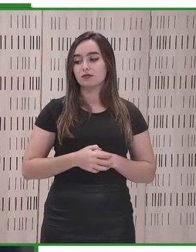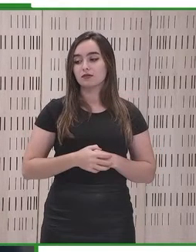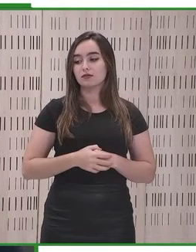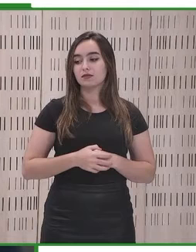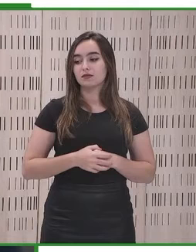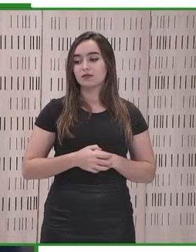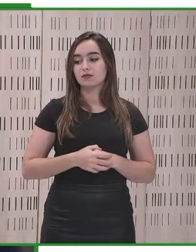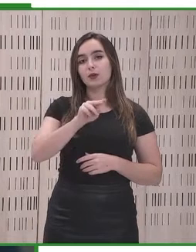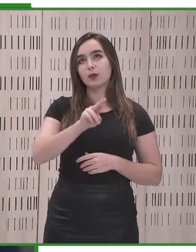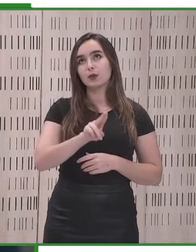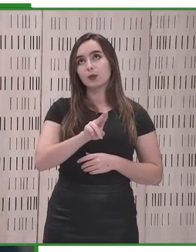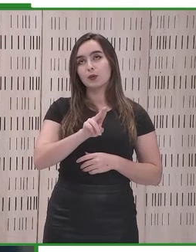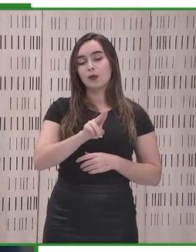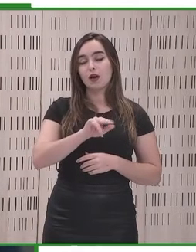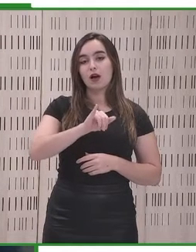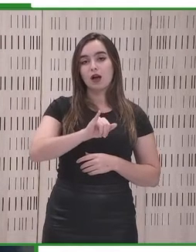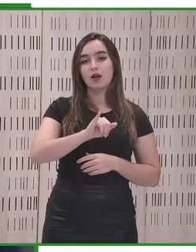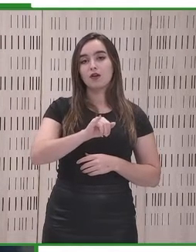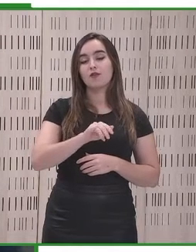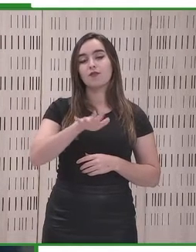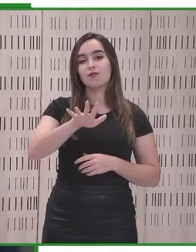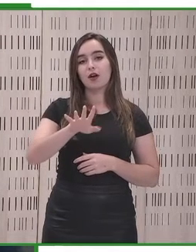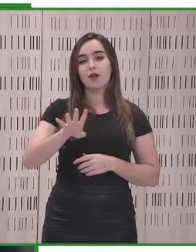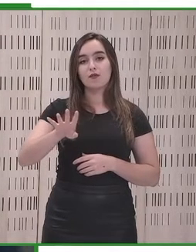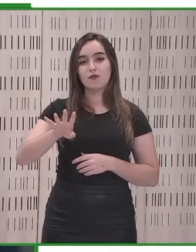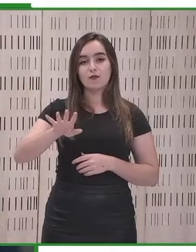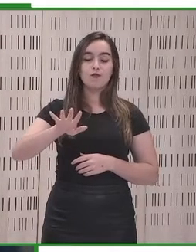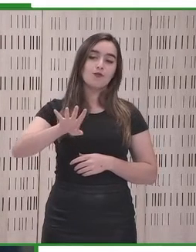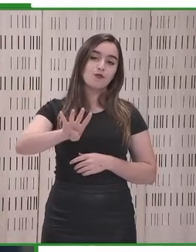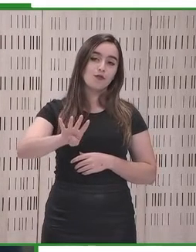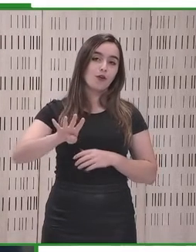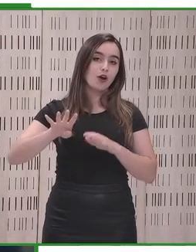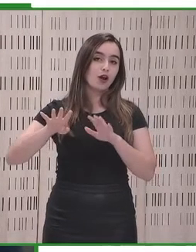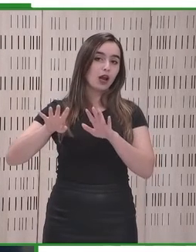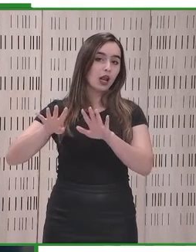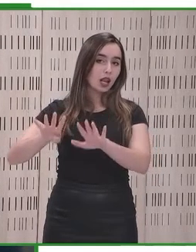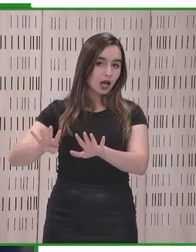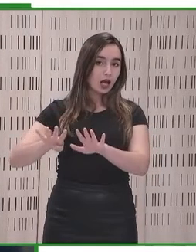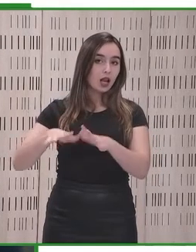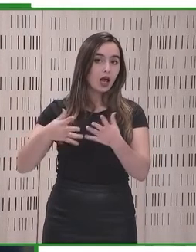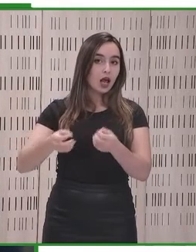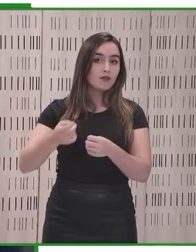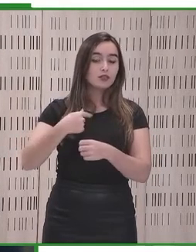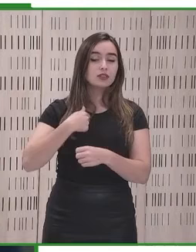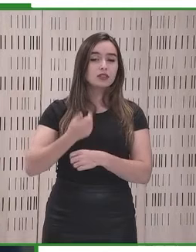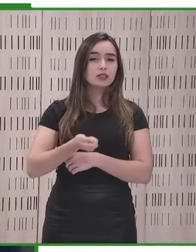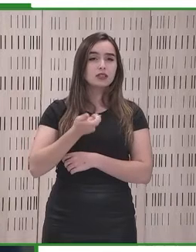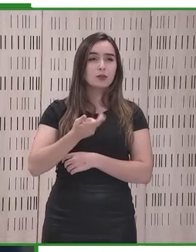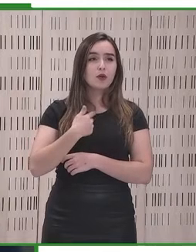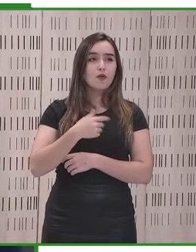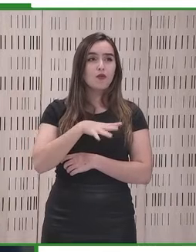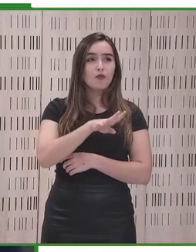Estos Trabajamos en función de la ISO